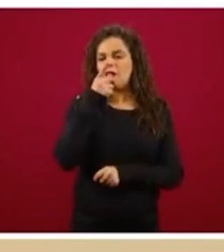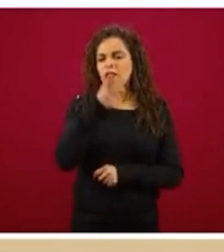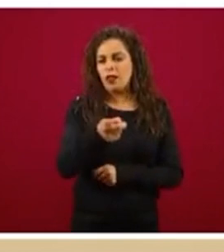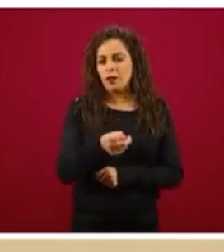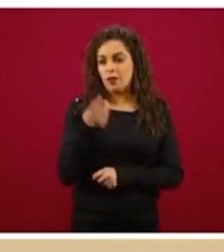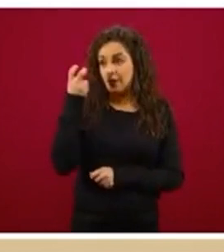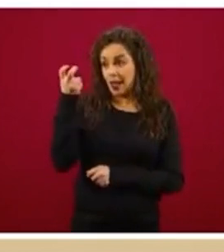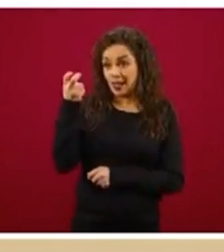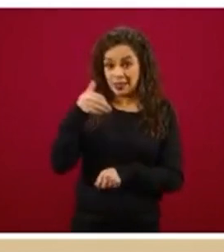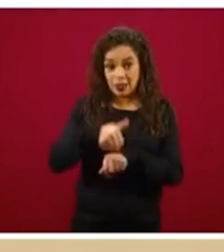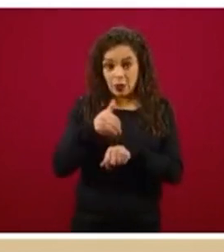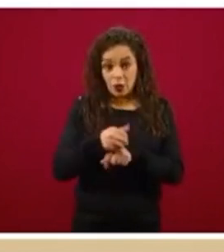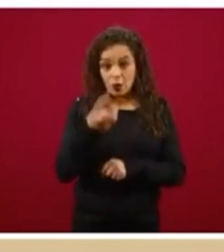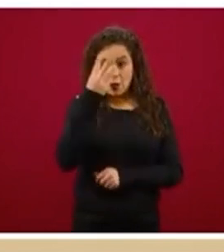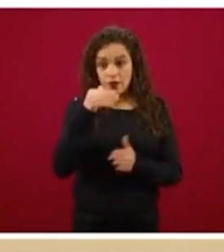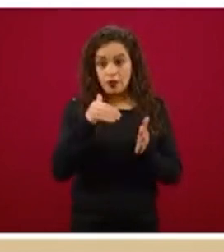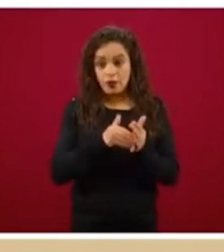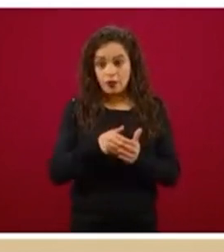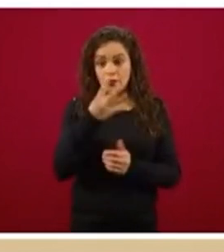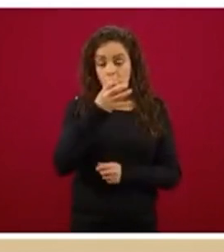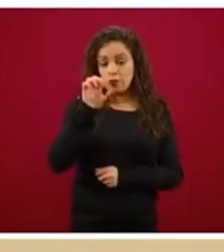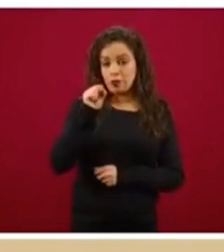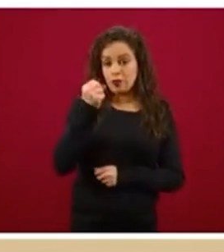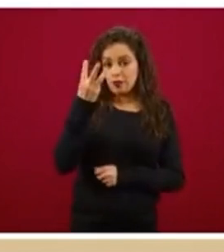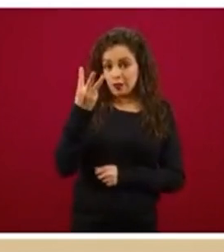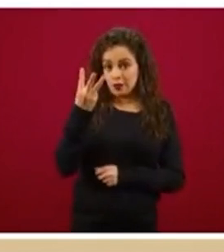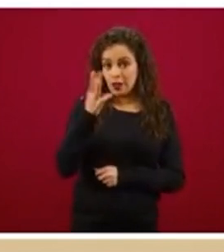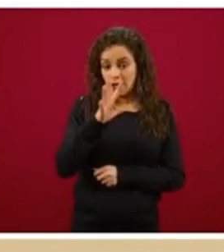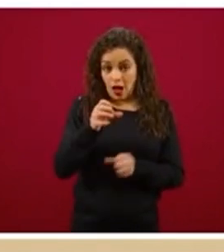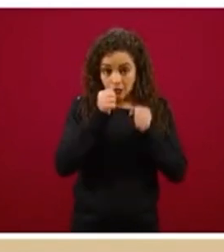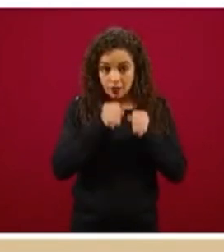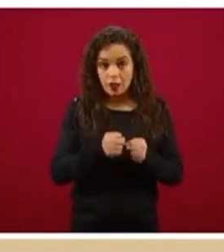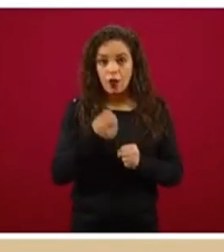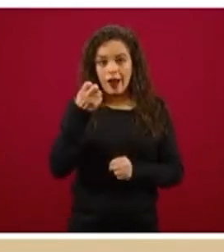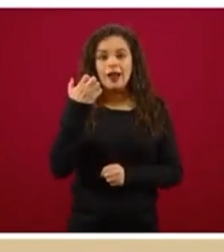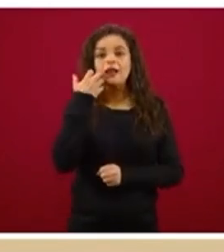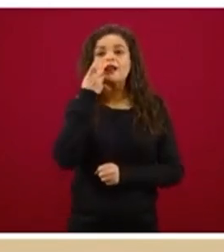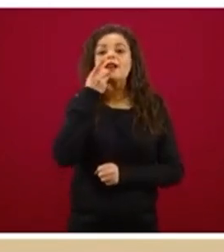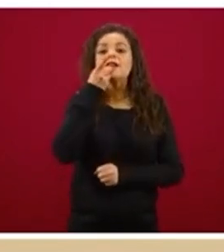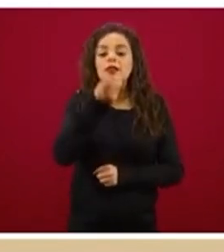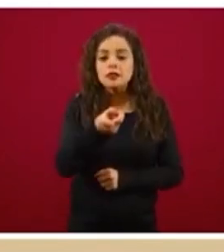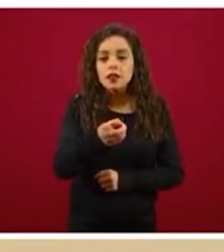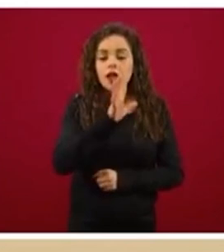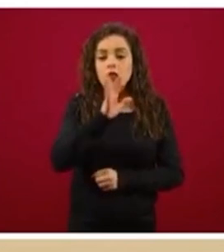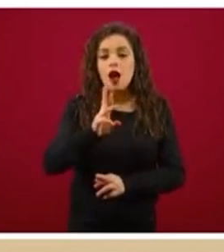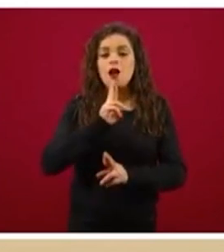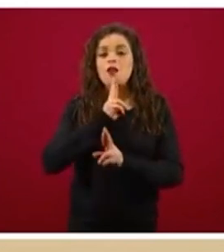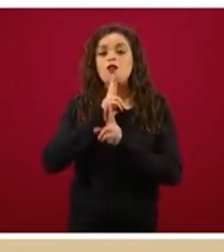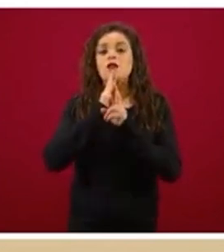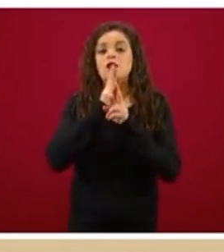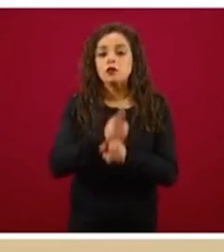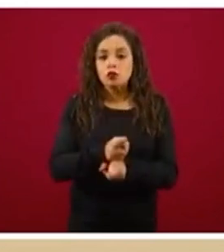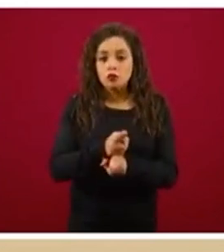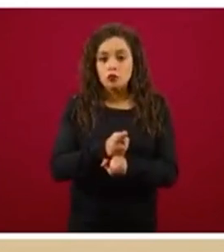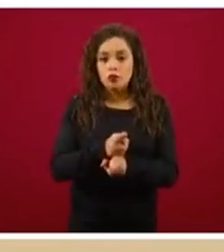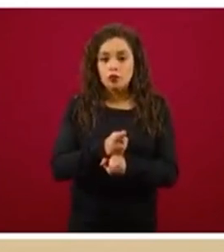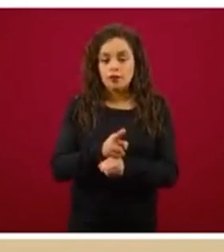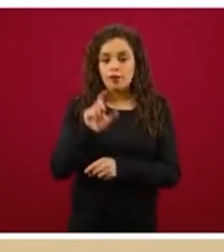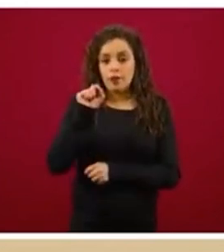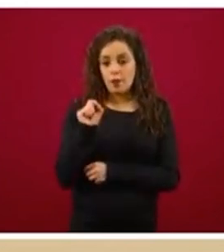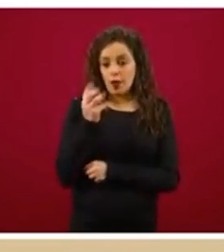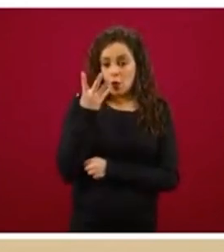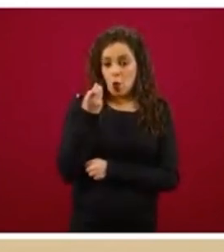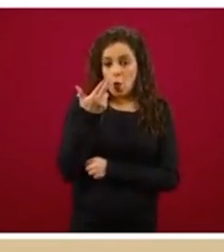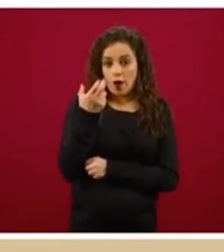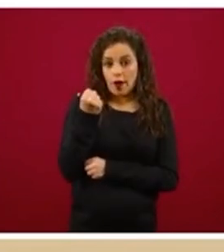mil 463 casos confirmados significan eso, quiere decir que son resultados que tuvimos en las últimas 24 horas,